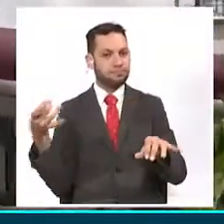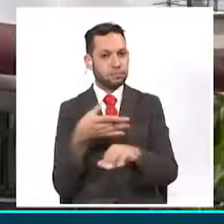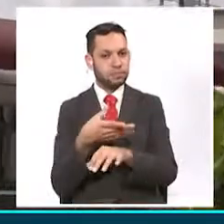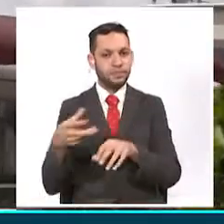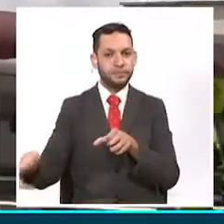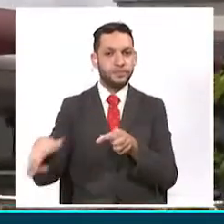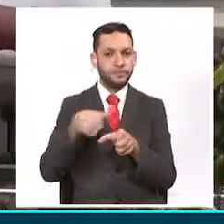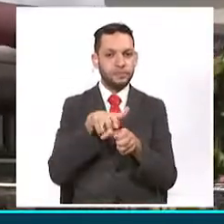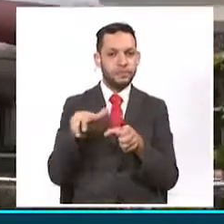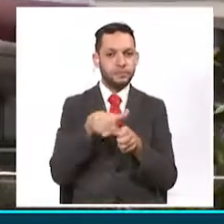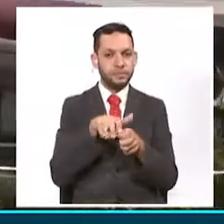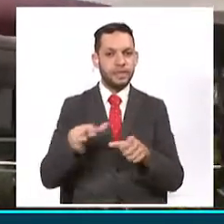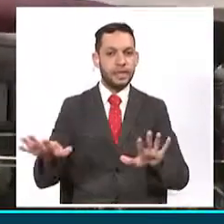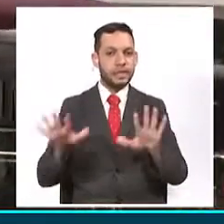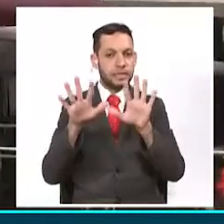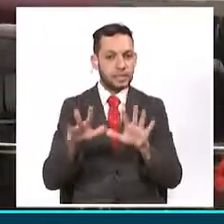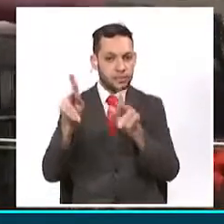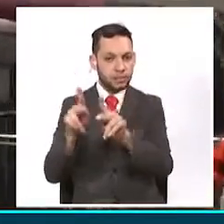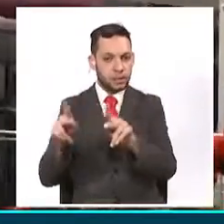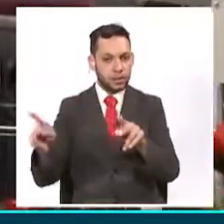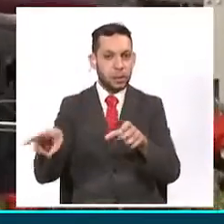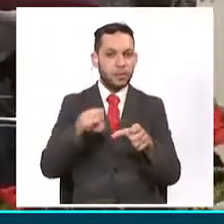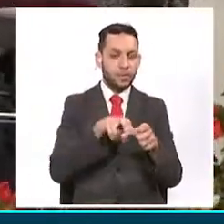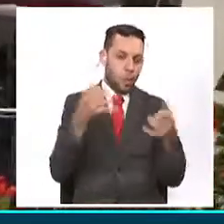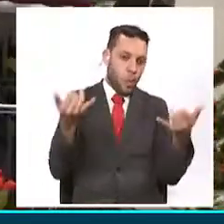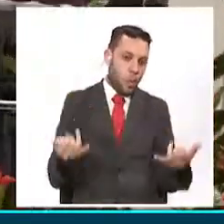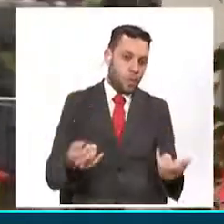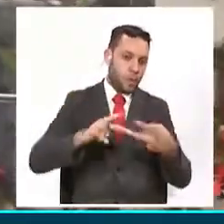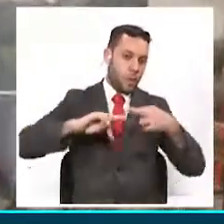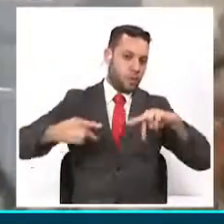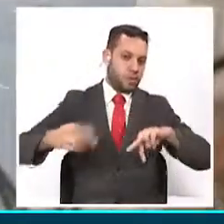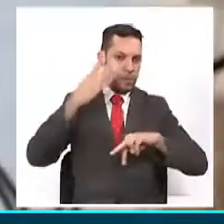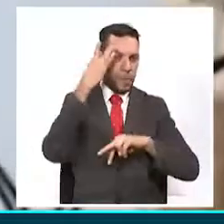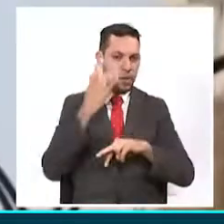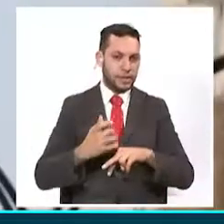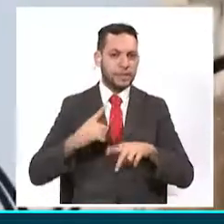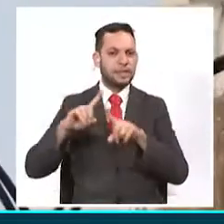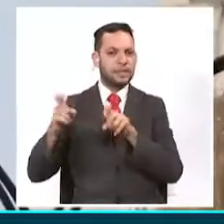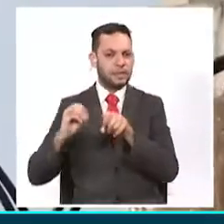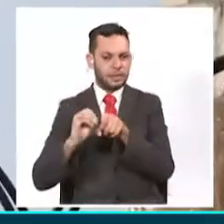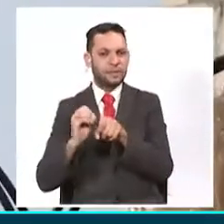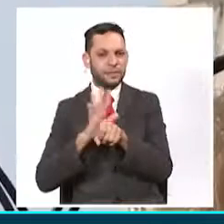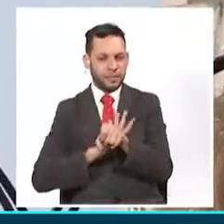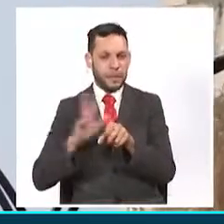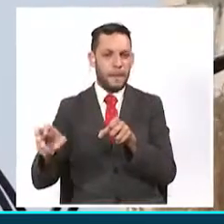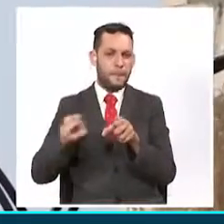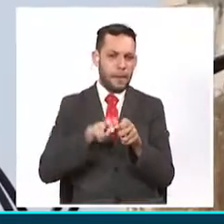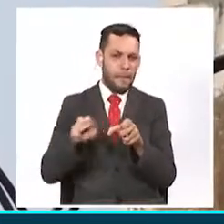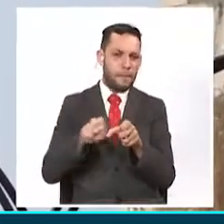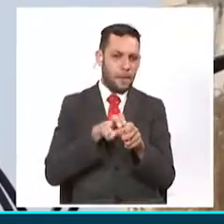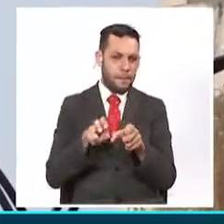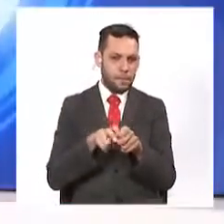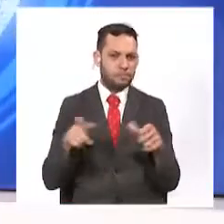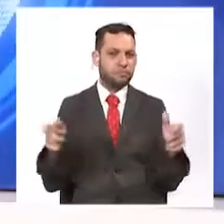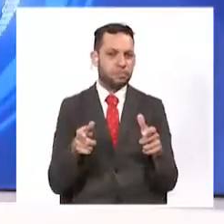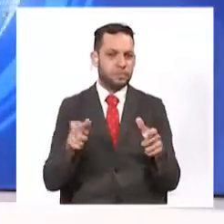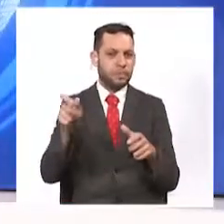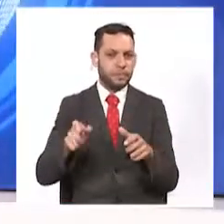cabinas es para 10 personas, se deberán acatar los protocolos de bioseguridad, medidas que serán revisadas en los próximos días.